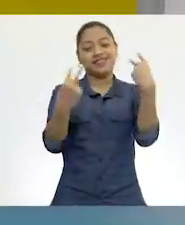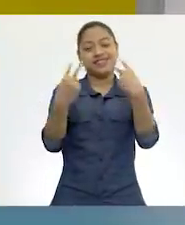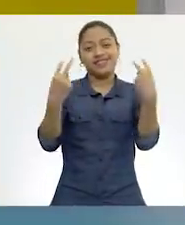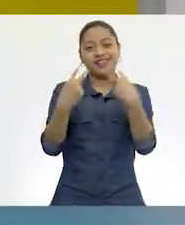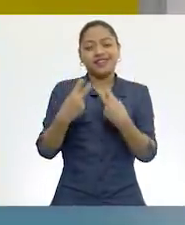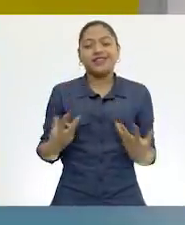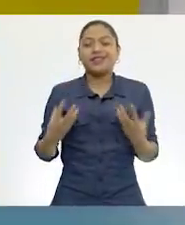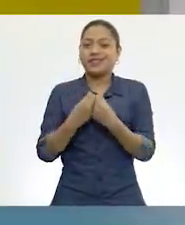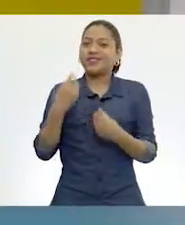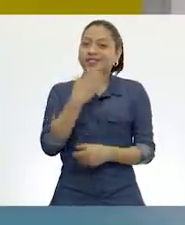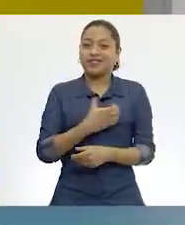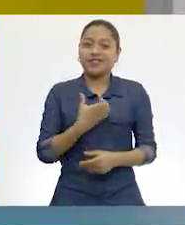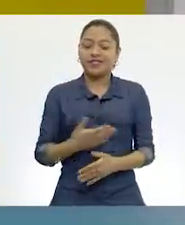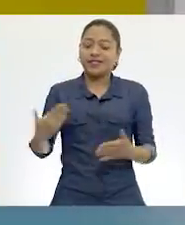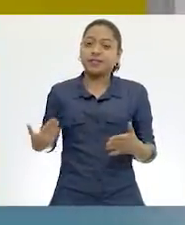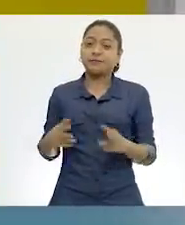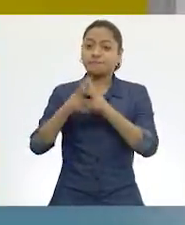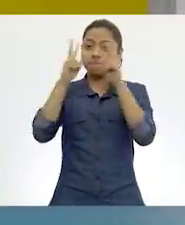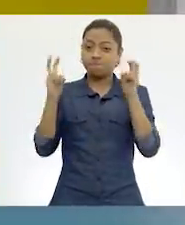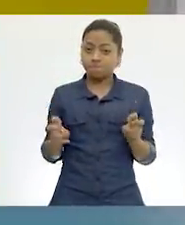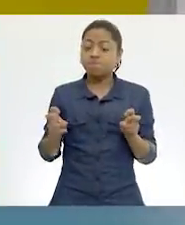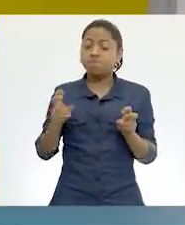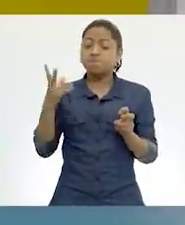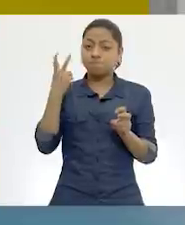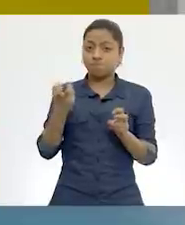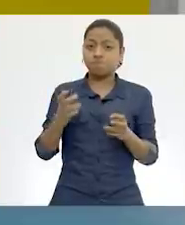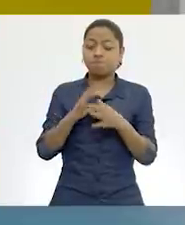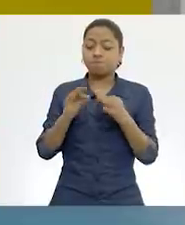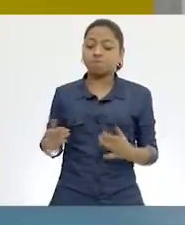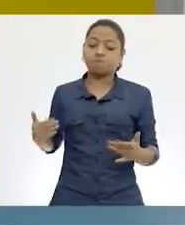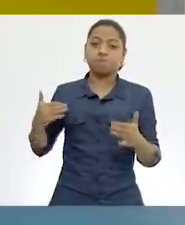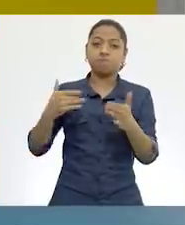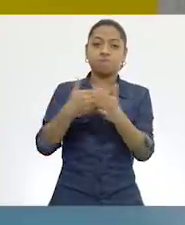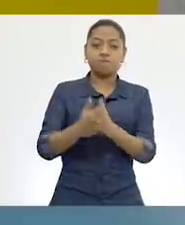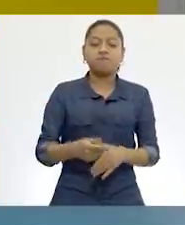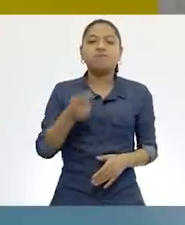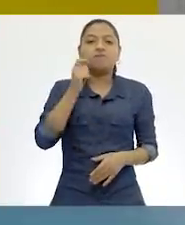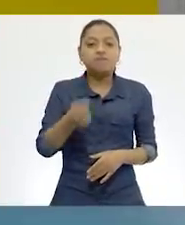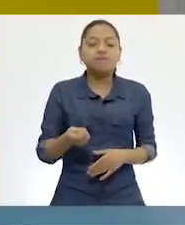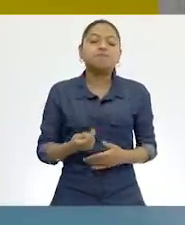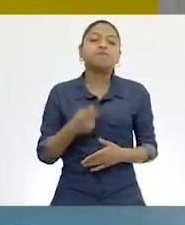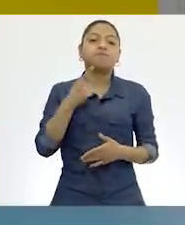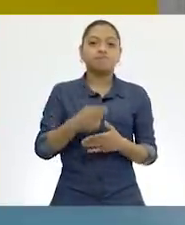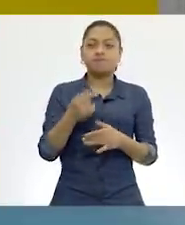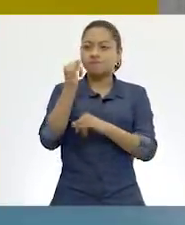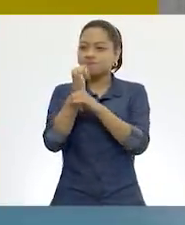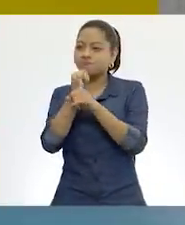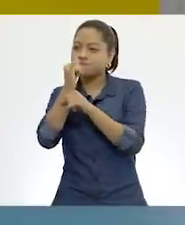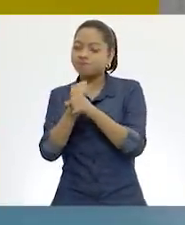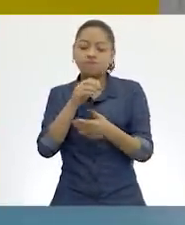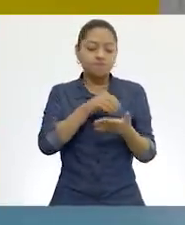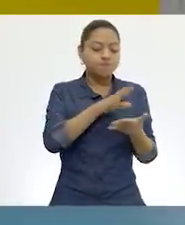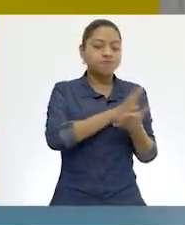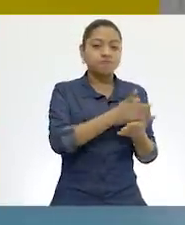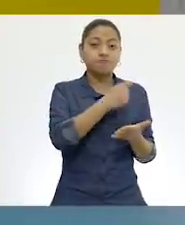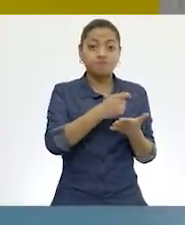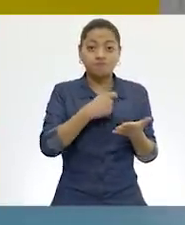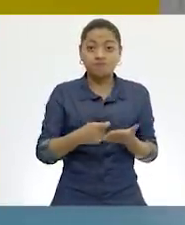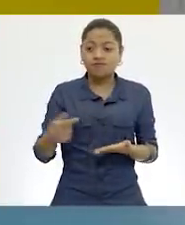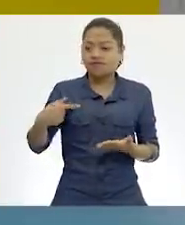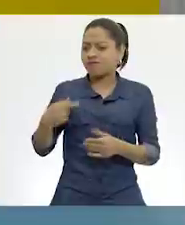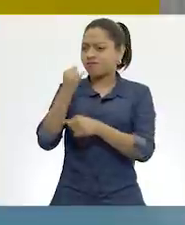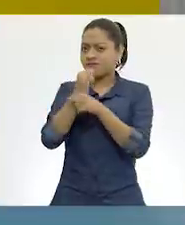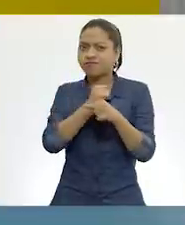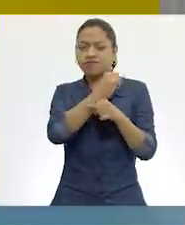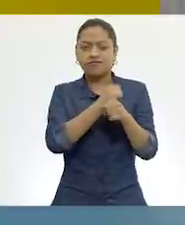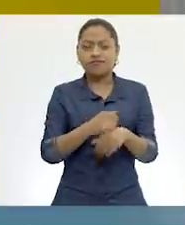para dar continuidad a nuestro tema del reportaje. Que de verdad María, mientras más investigo, más me admiro de todo lo que